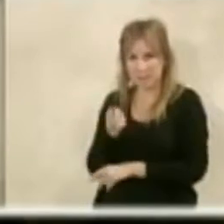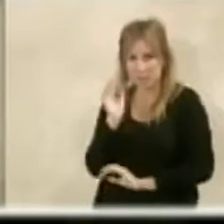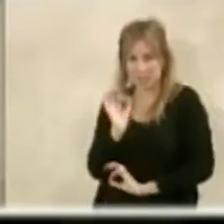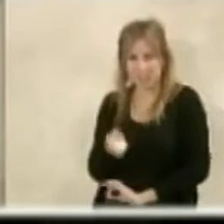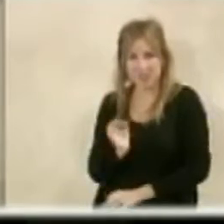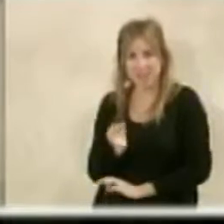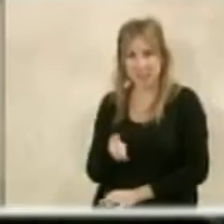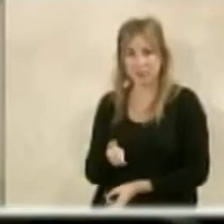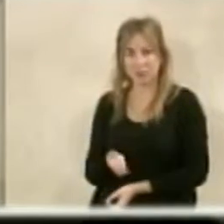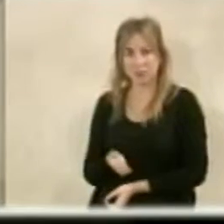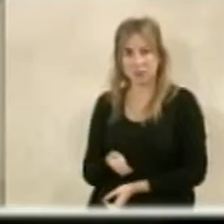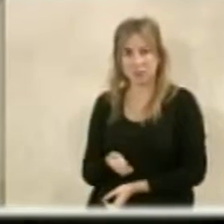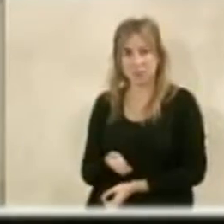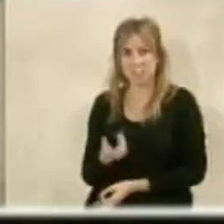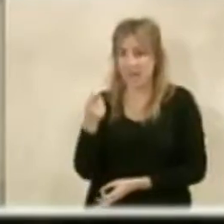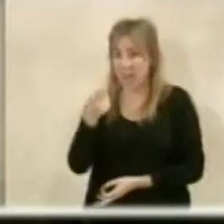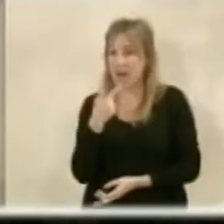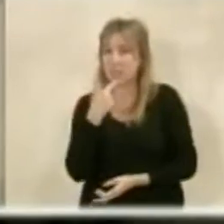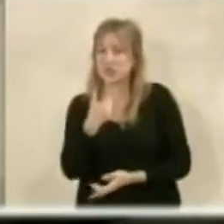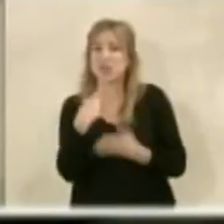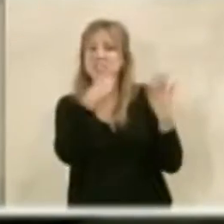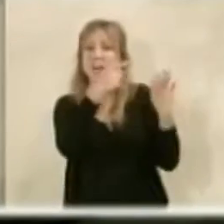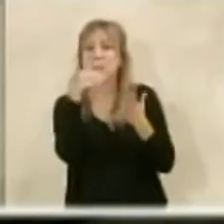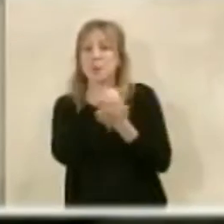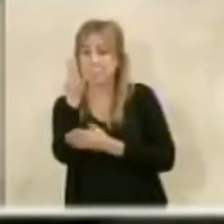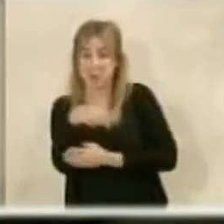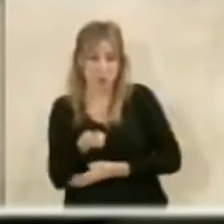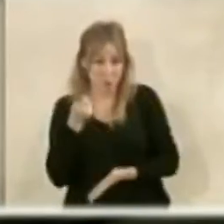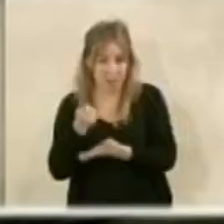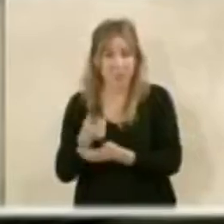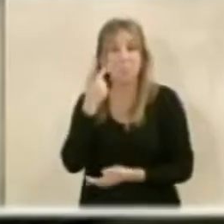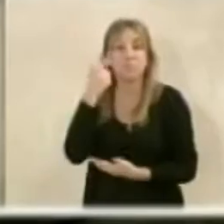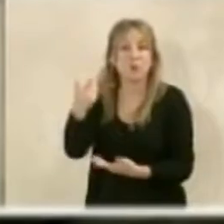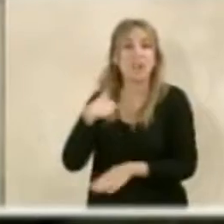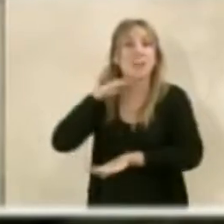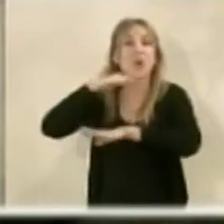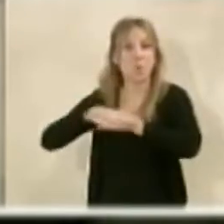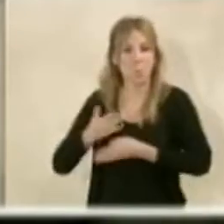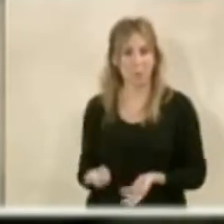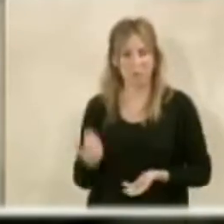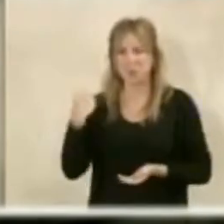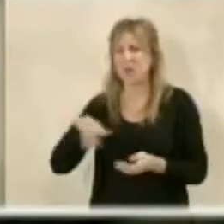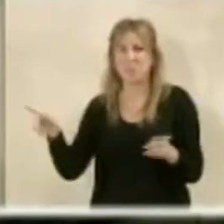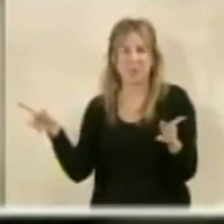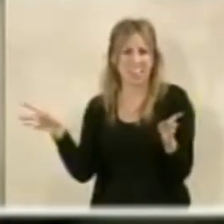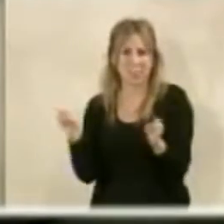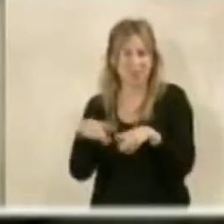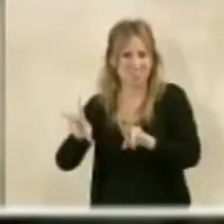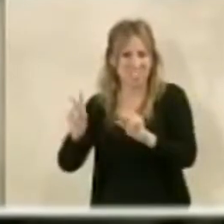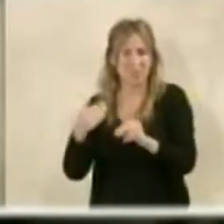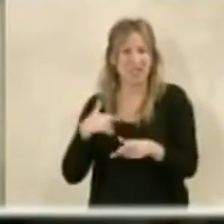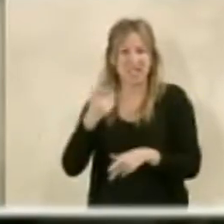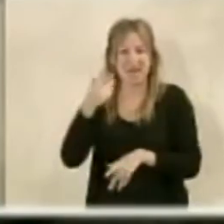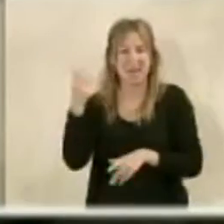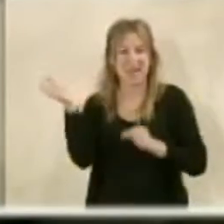ha dicho que va a gastarse 700 mil euros, que lo cumpla. Pero yo sí quería un poco ya, un poco por finalizar. Yo creo que estos debates